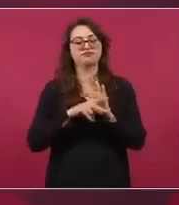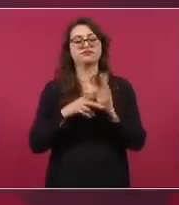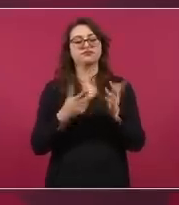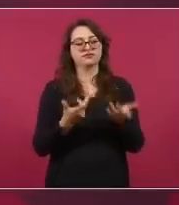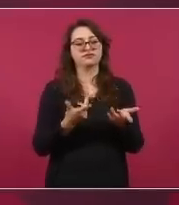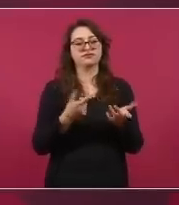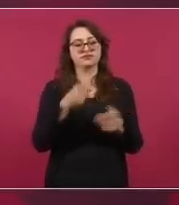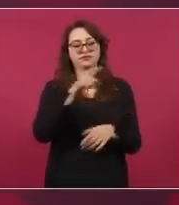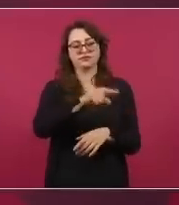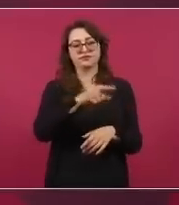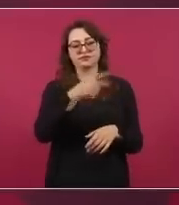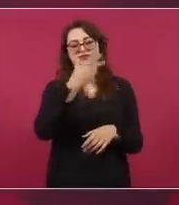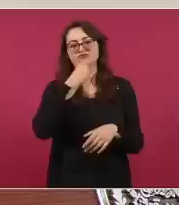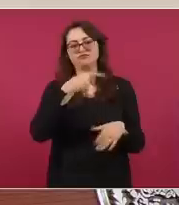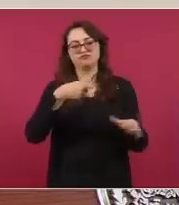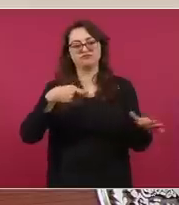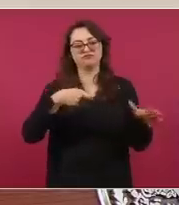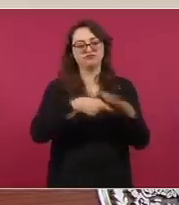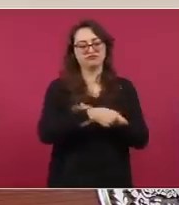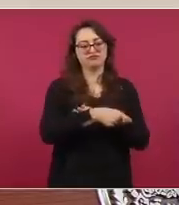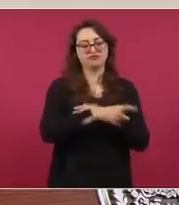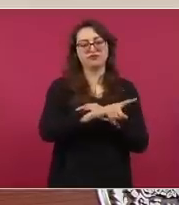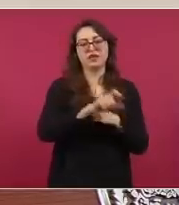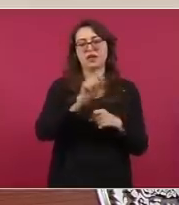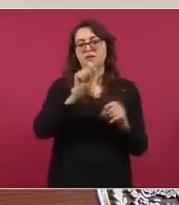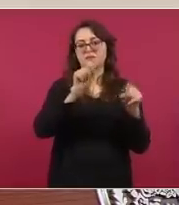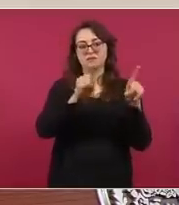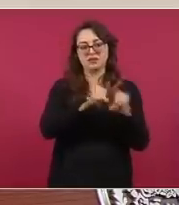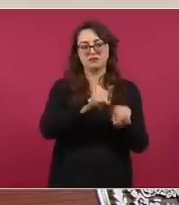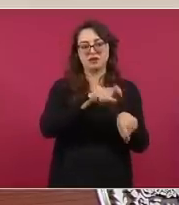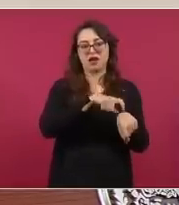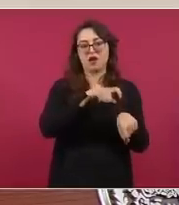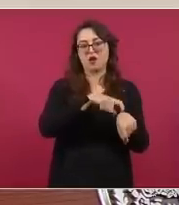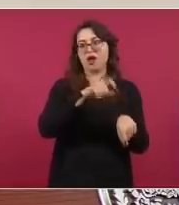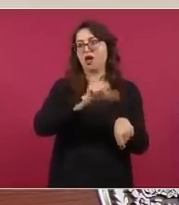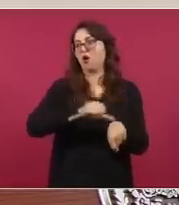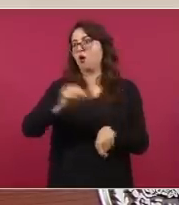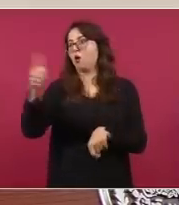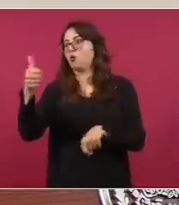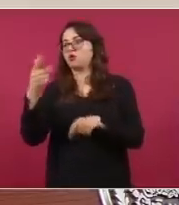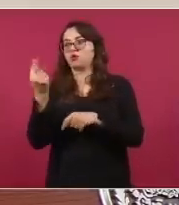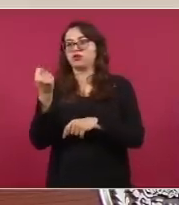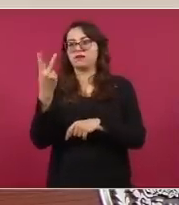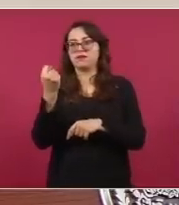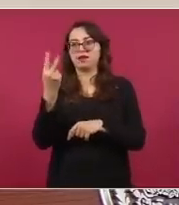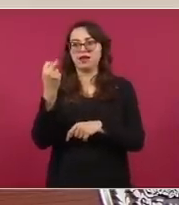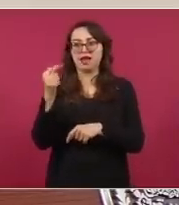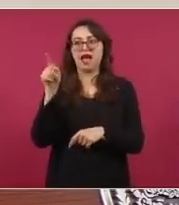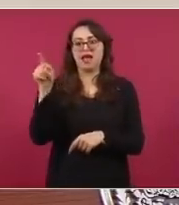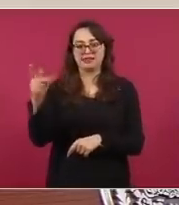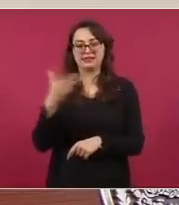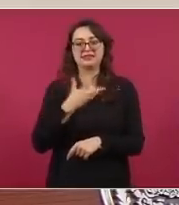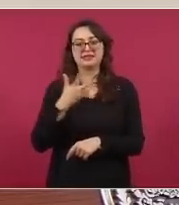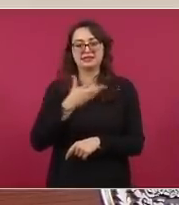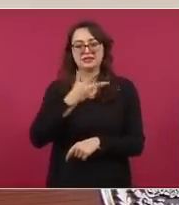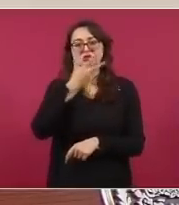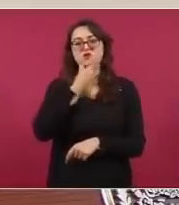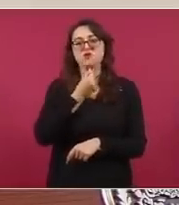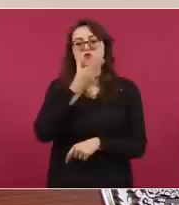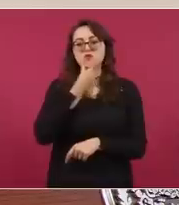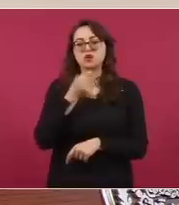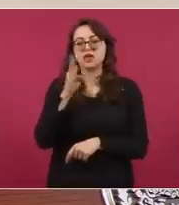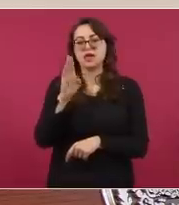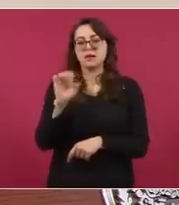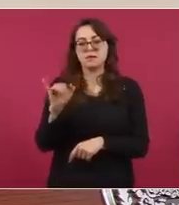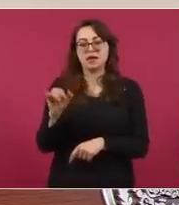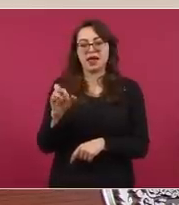tienen a Bejarán, o sea, a la misma